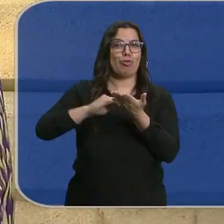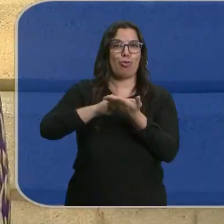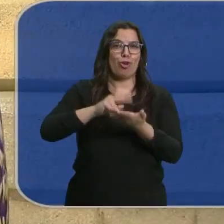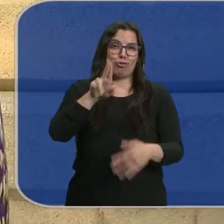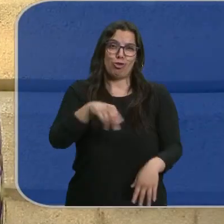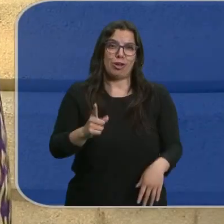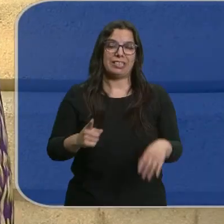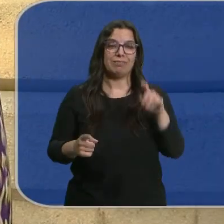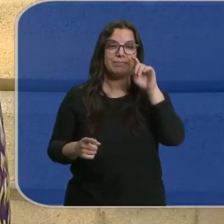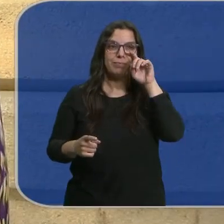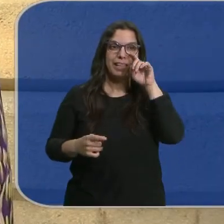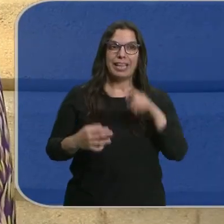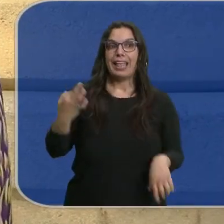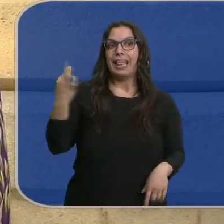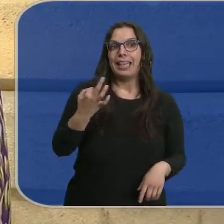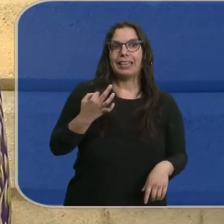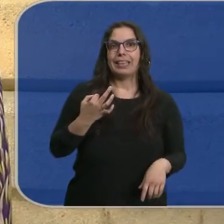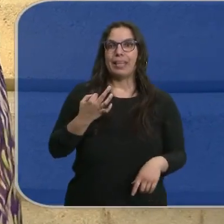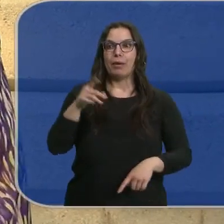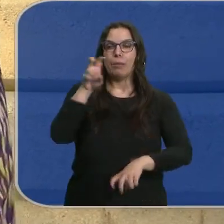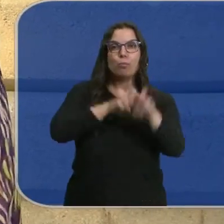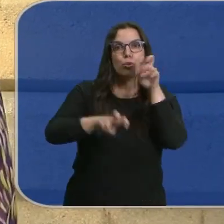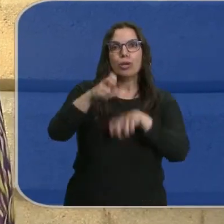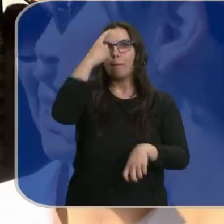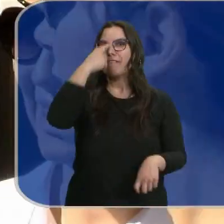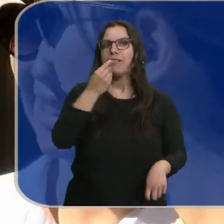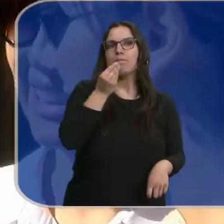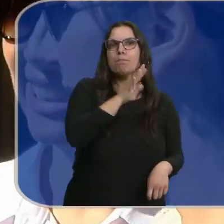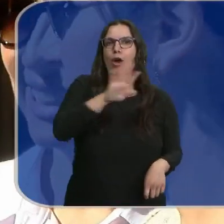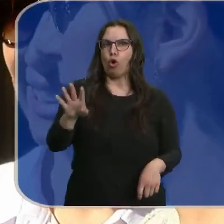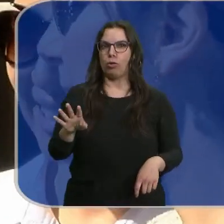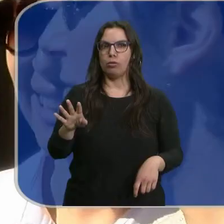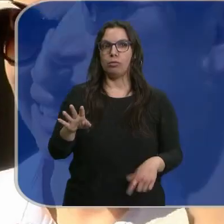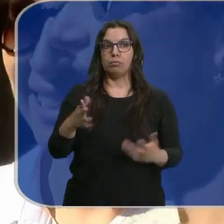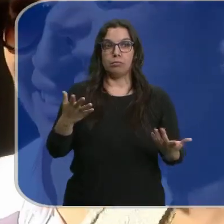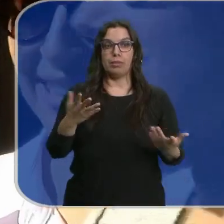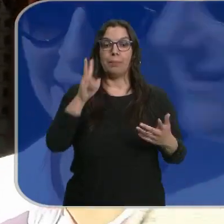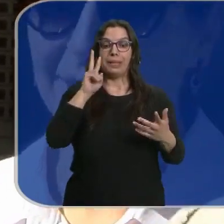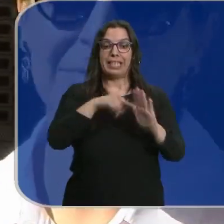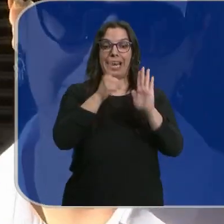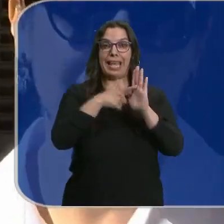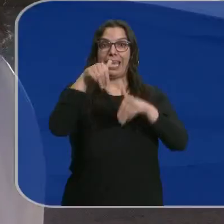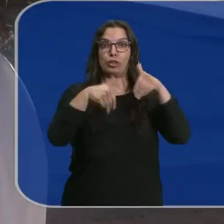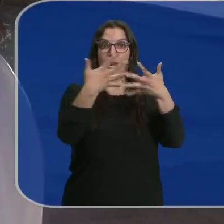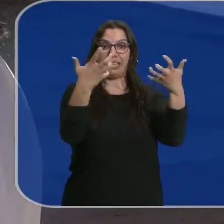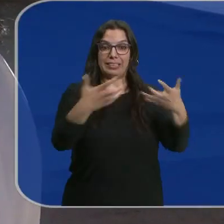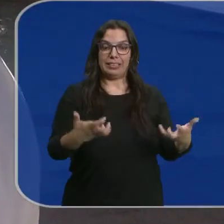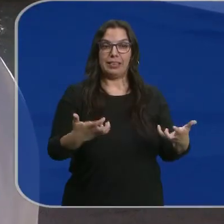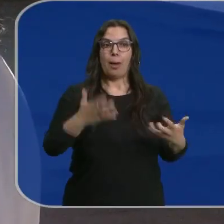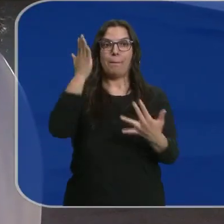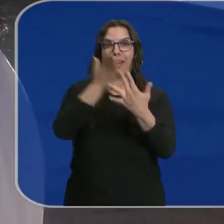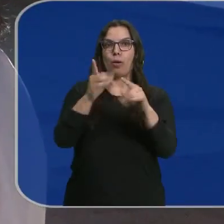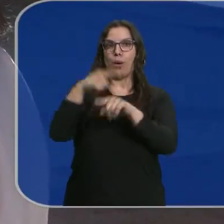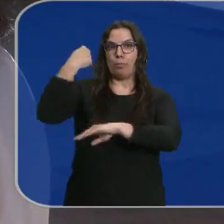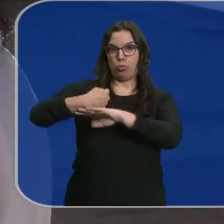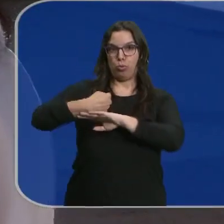solucionar. Hay que ir a los mejores perfiles. Me da igual en lo que sea. Tal y como está redactada la ley electoral, la paridad es bien